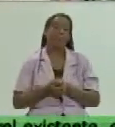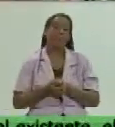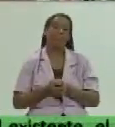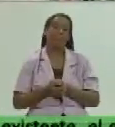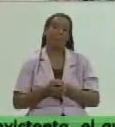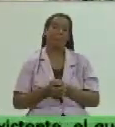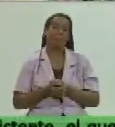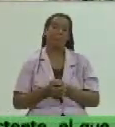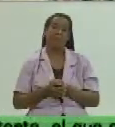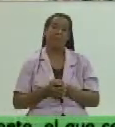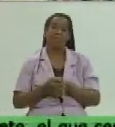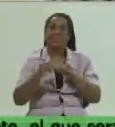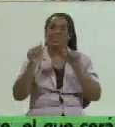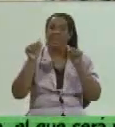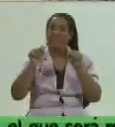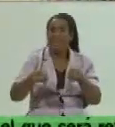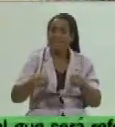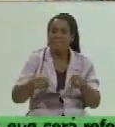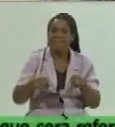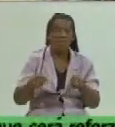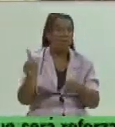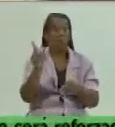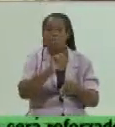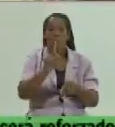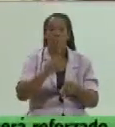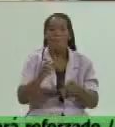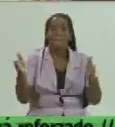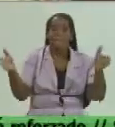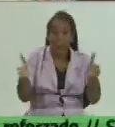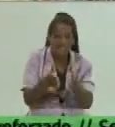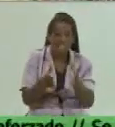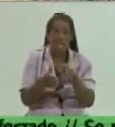ese está bajo los cables ese tiene que ser el kiosco más chiquito